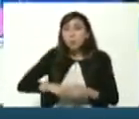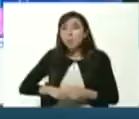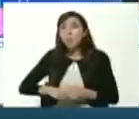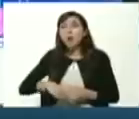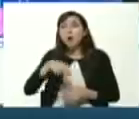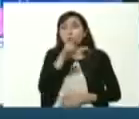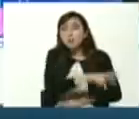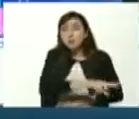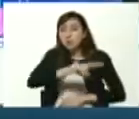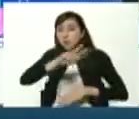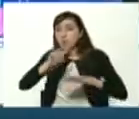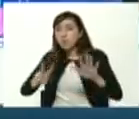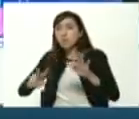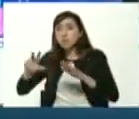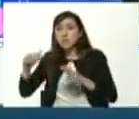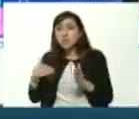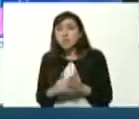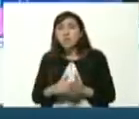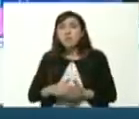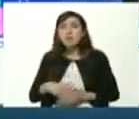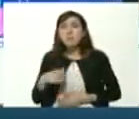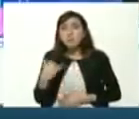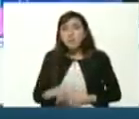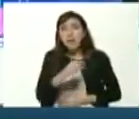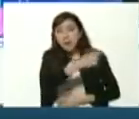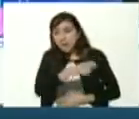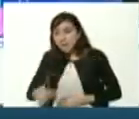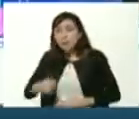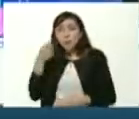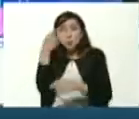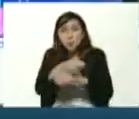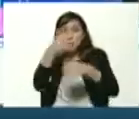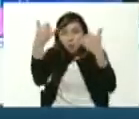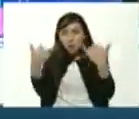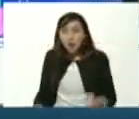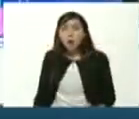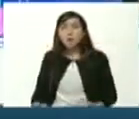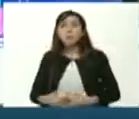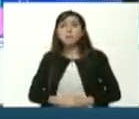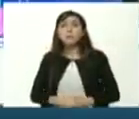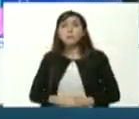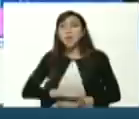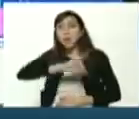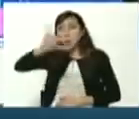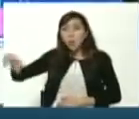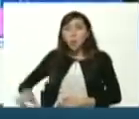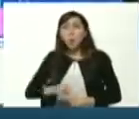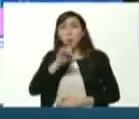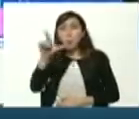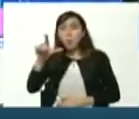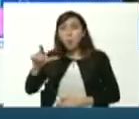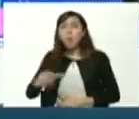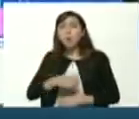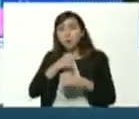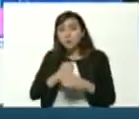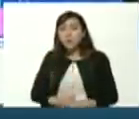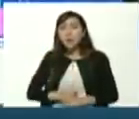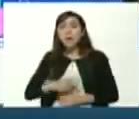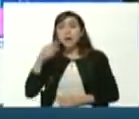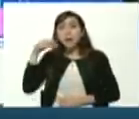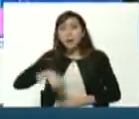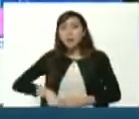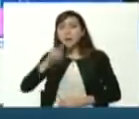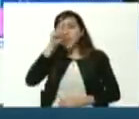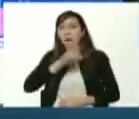trescientos setenta mil bachilleres que se están graduando en el mes de julio en el año escolar dos mil veinte dos mil